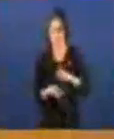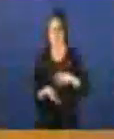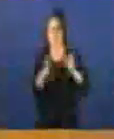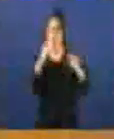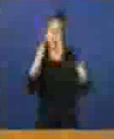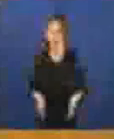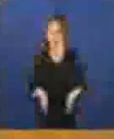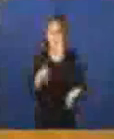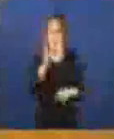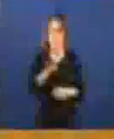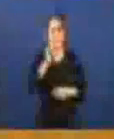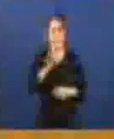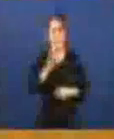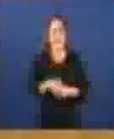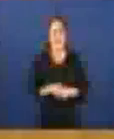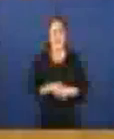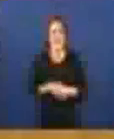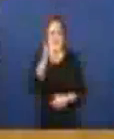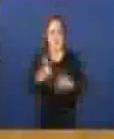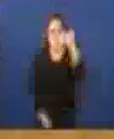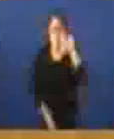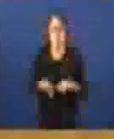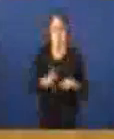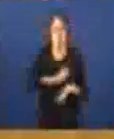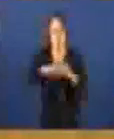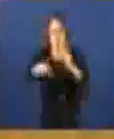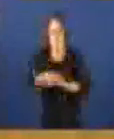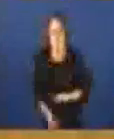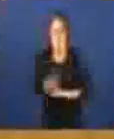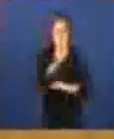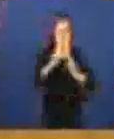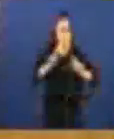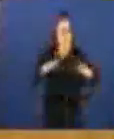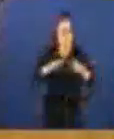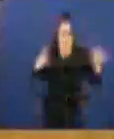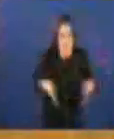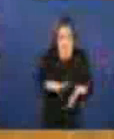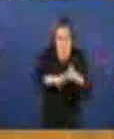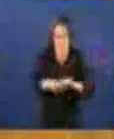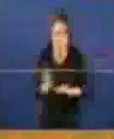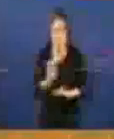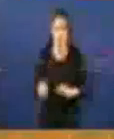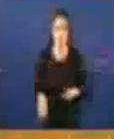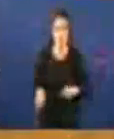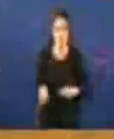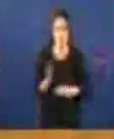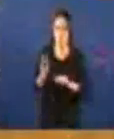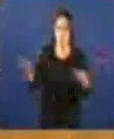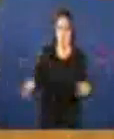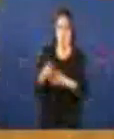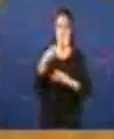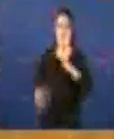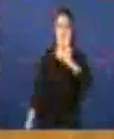é mentira a competencia xa se aplica os pecarrichiños de abaixo e vostedes di fraude